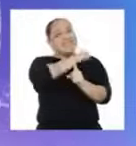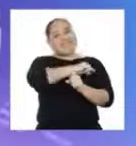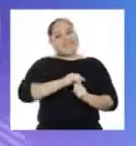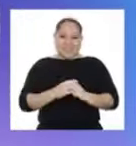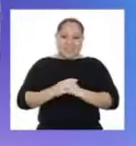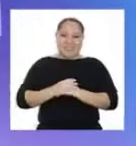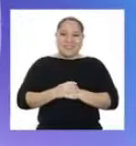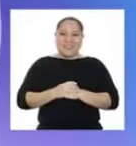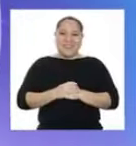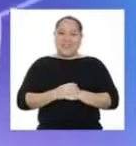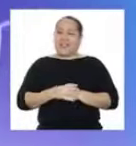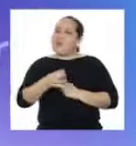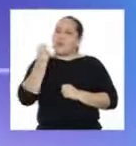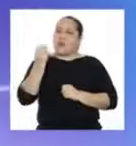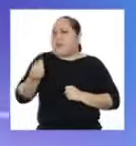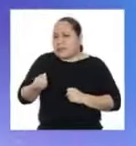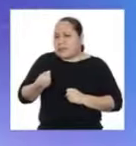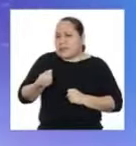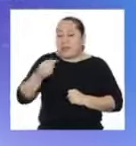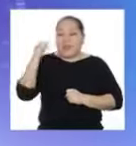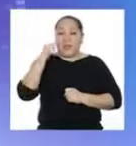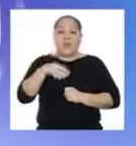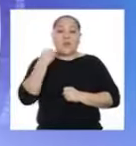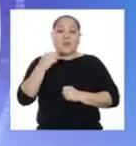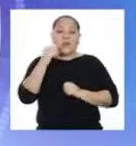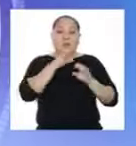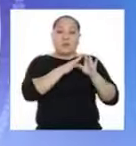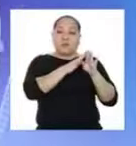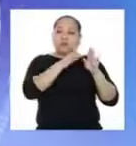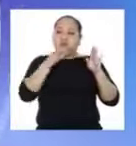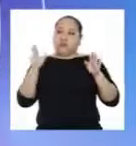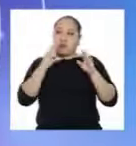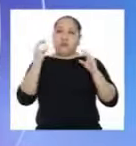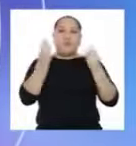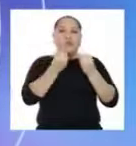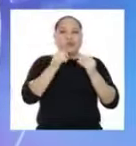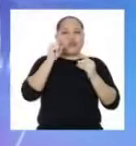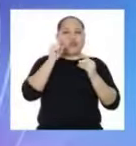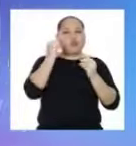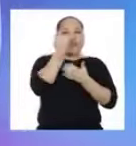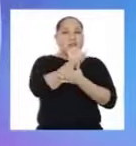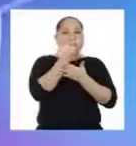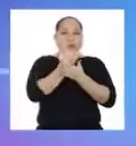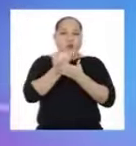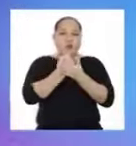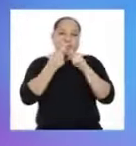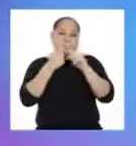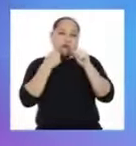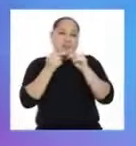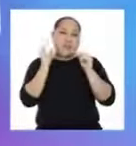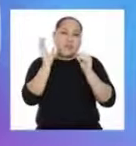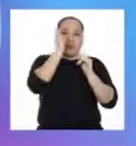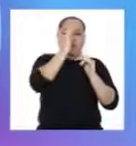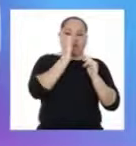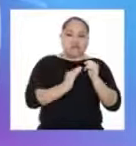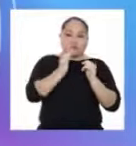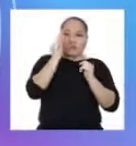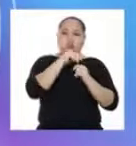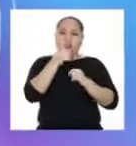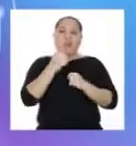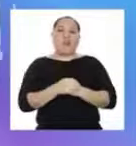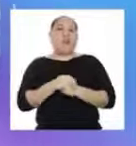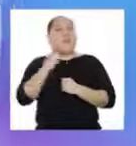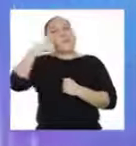¡Así es! ¿Y por qué? Porque hay mayor cantidad de íconos en comparación con el resto de